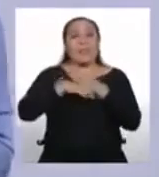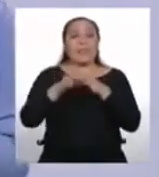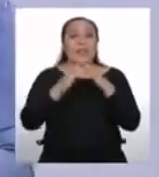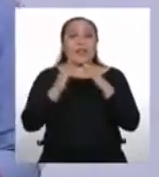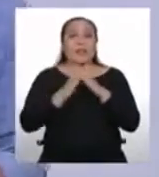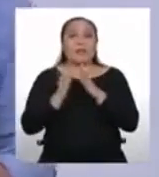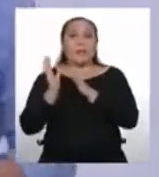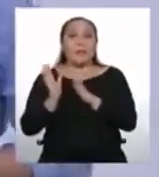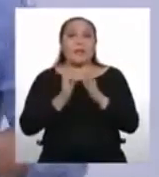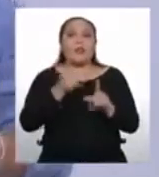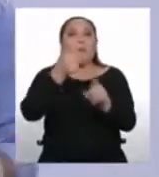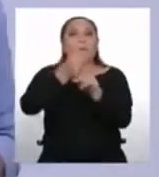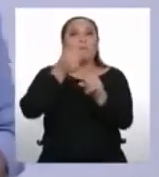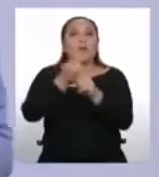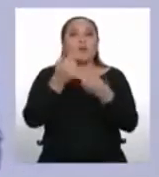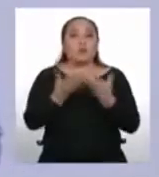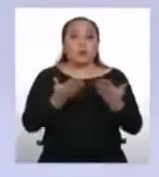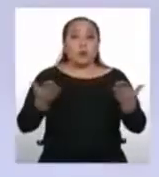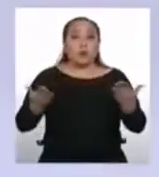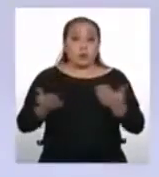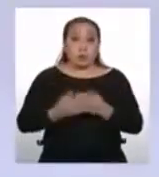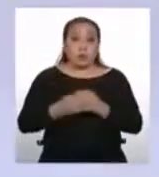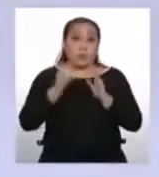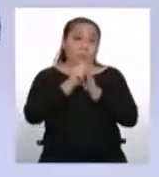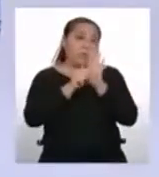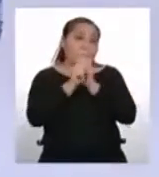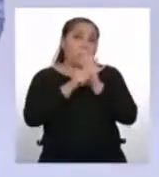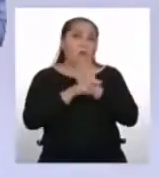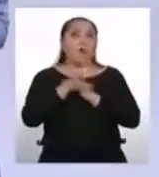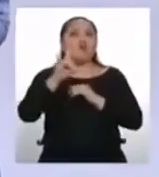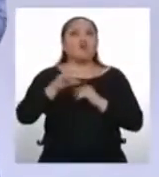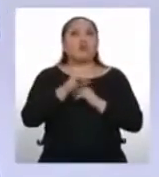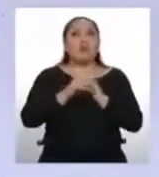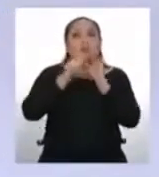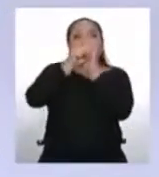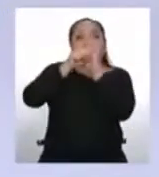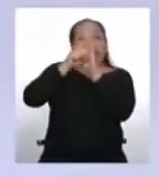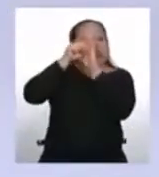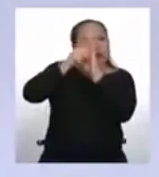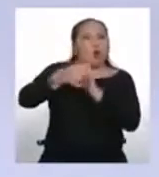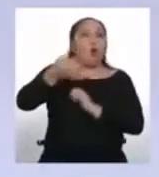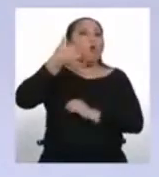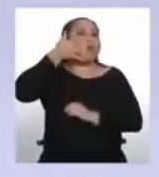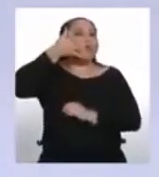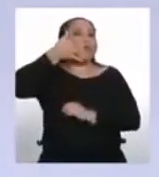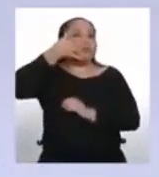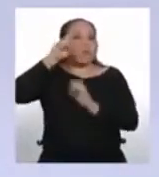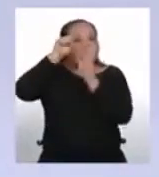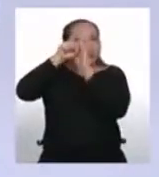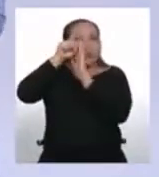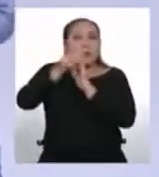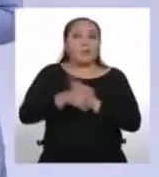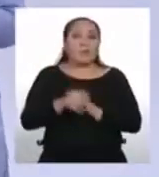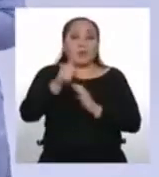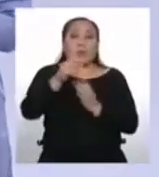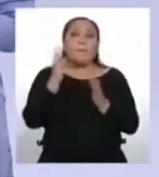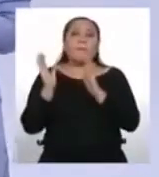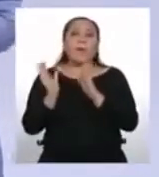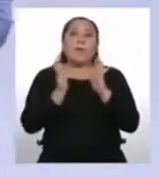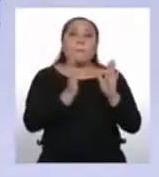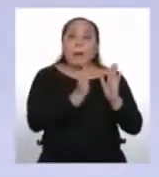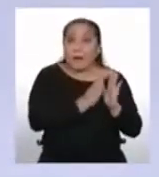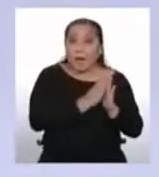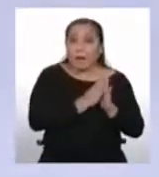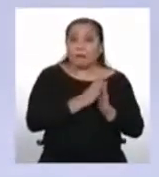Elabora tus propios textos orales o videos. Puedes usar una grabadora o la cámara del celular. Debes hacer un guión, ir